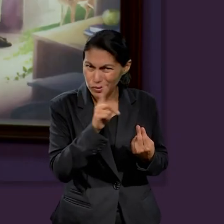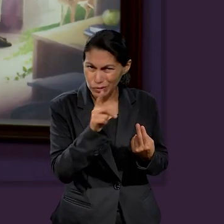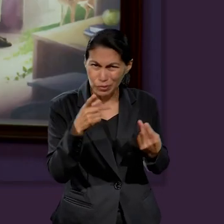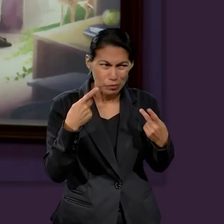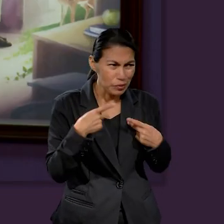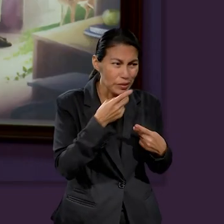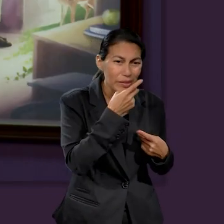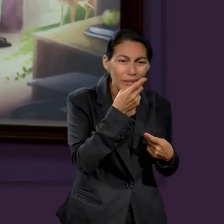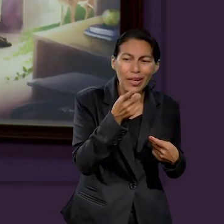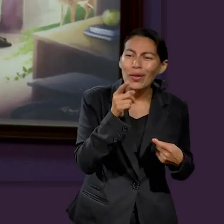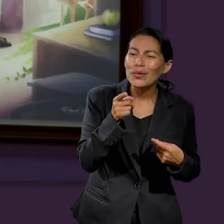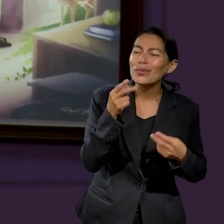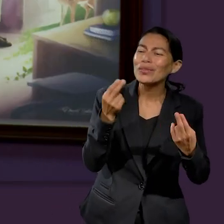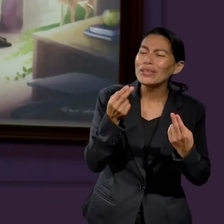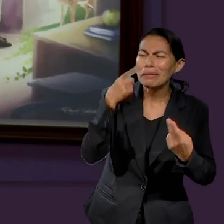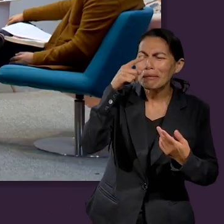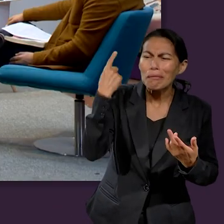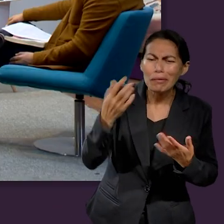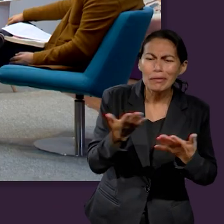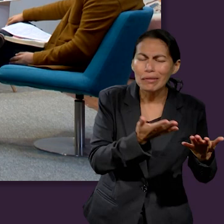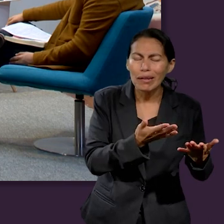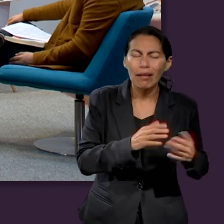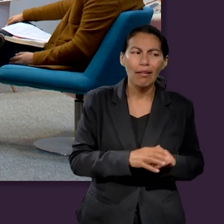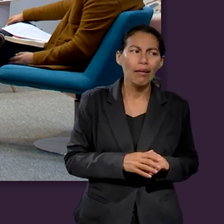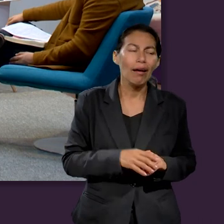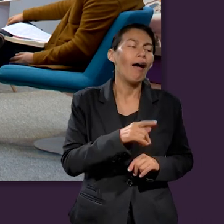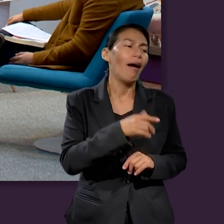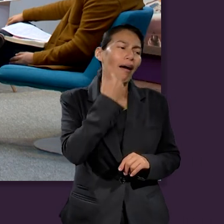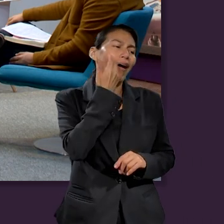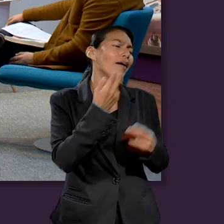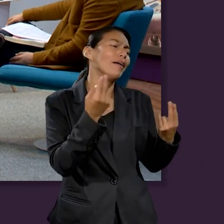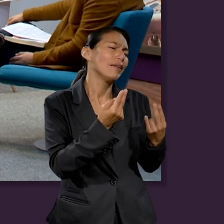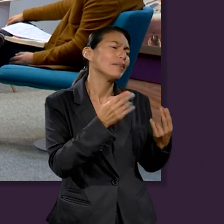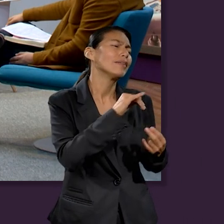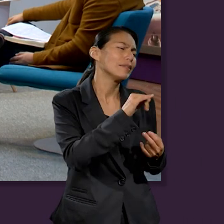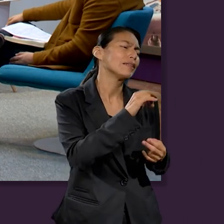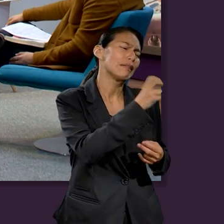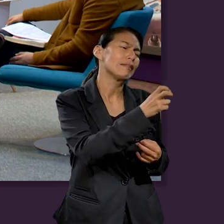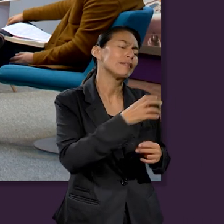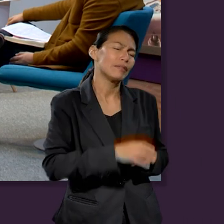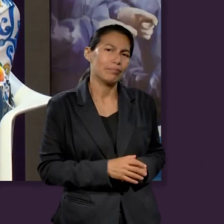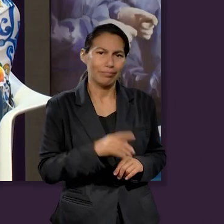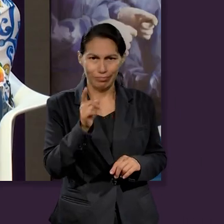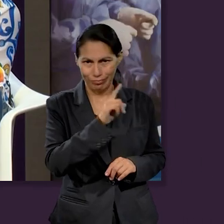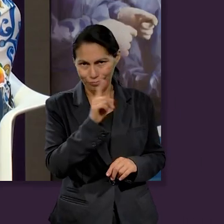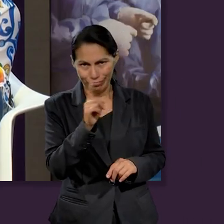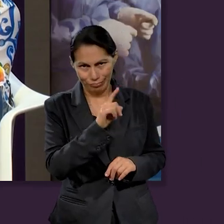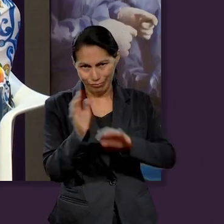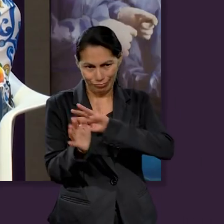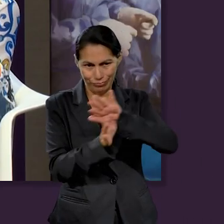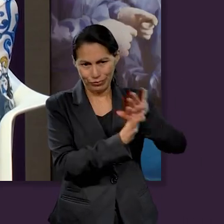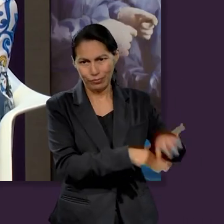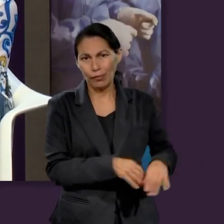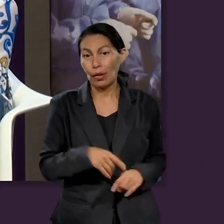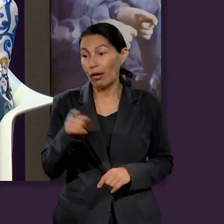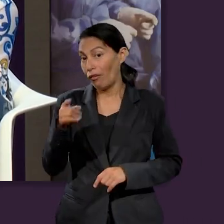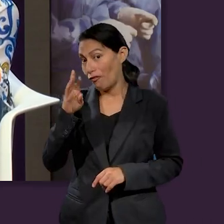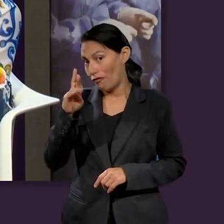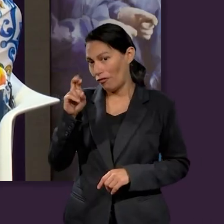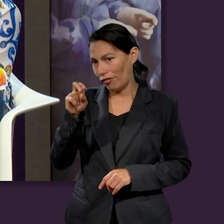presentan, ¿no? Y tendencia y aquí Brenda ya es casi una experta